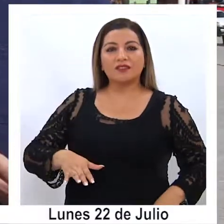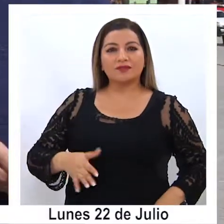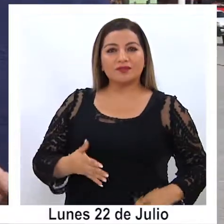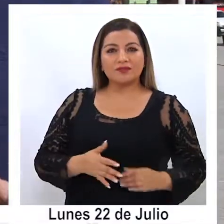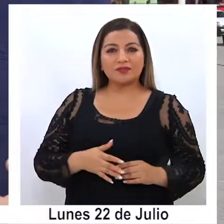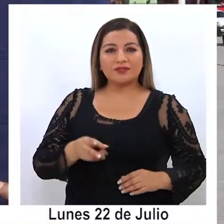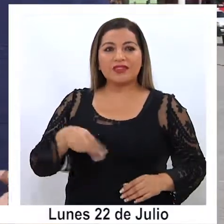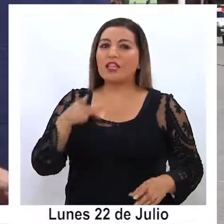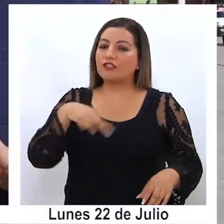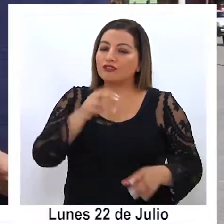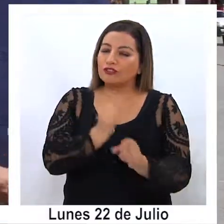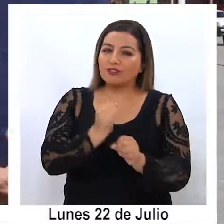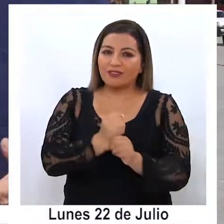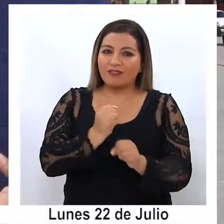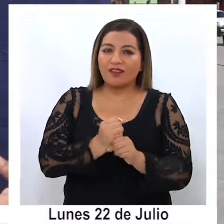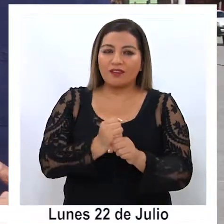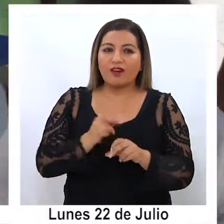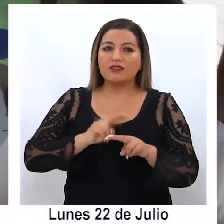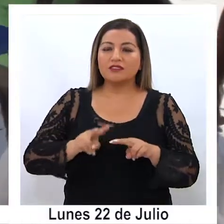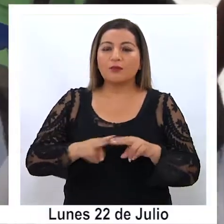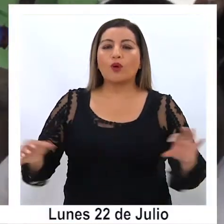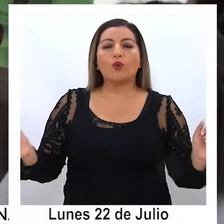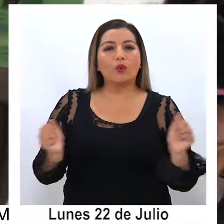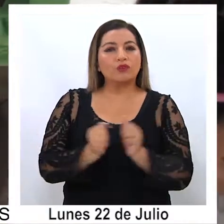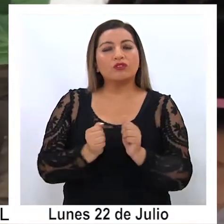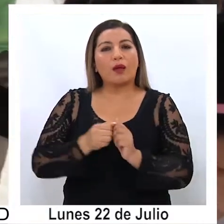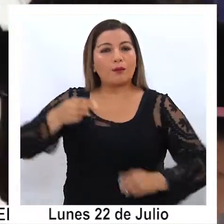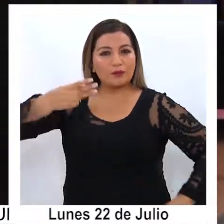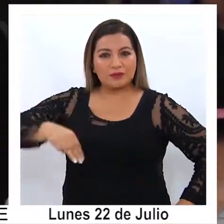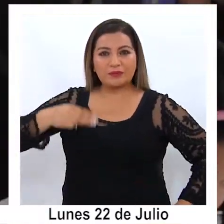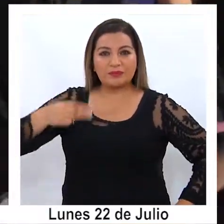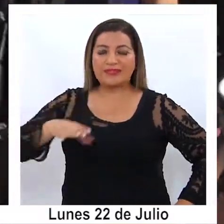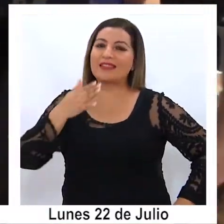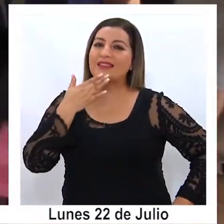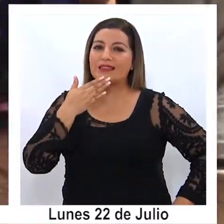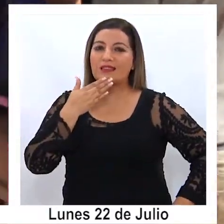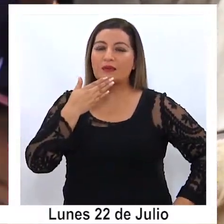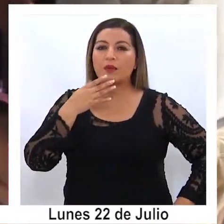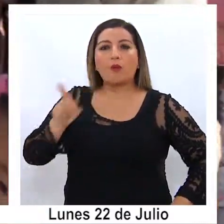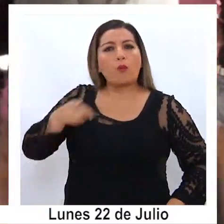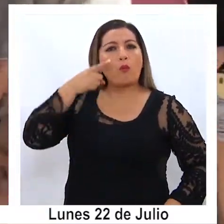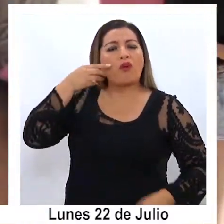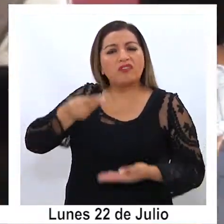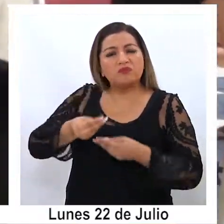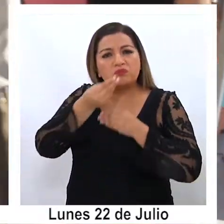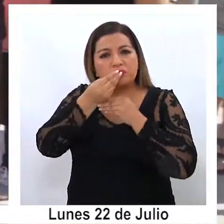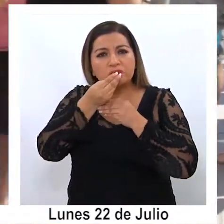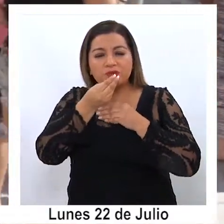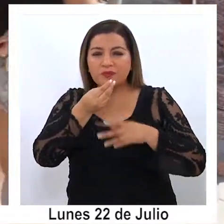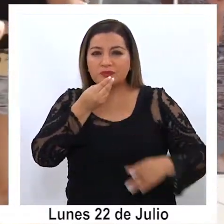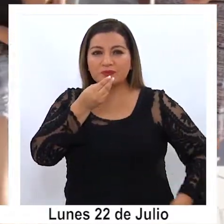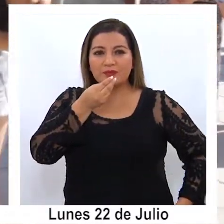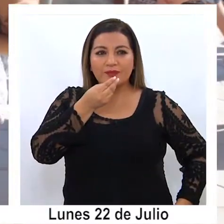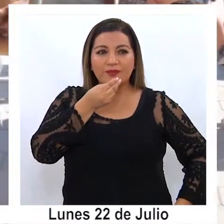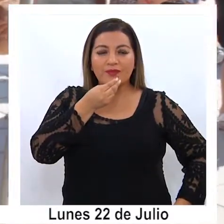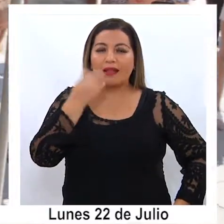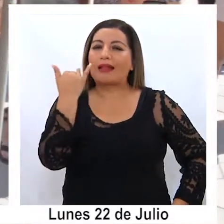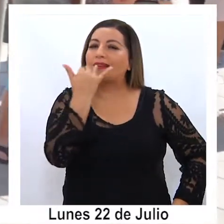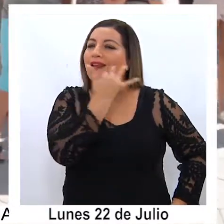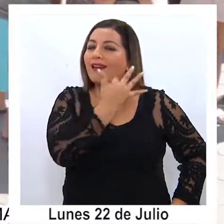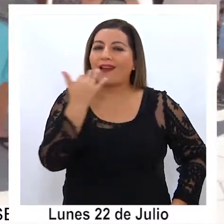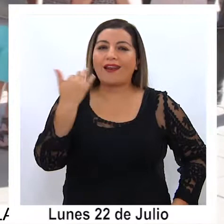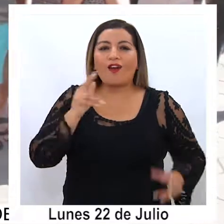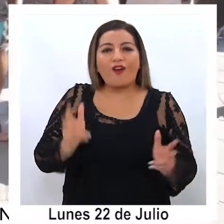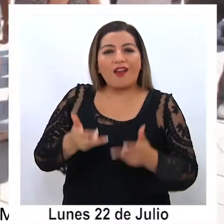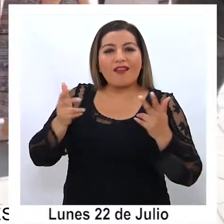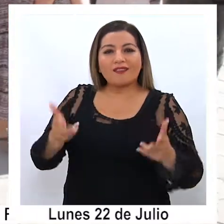tuviese conocimiento del trabajo que estamos haciendo junto a la municipalidad y también pudieran degustar lo ricos